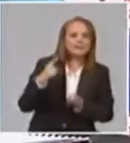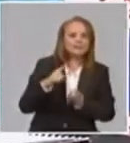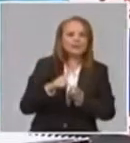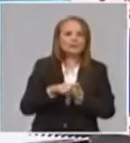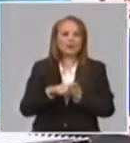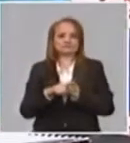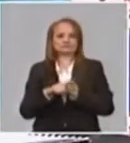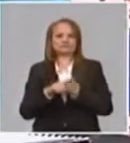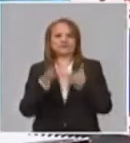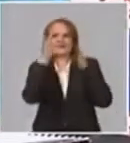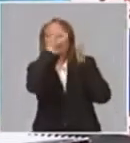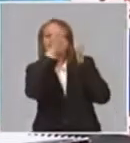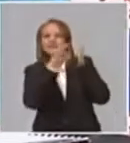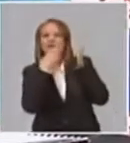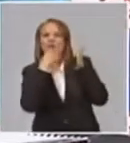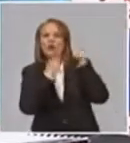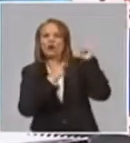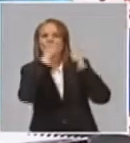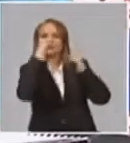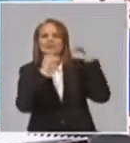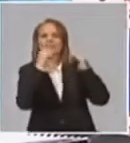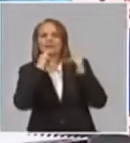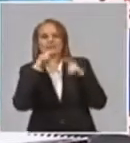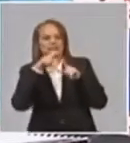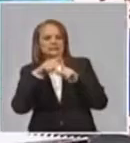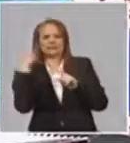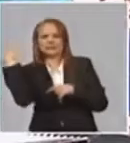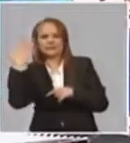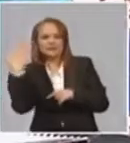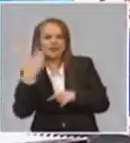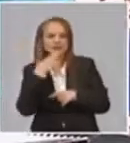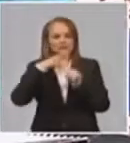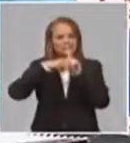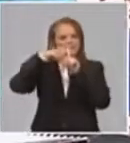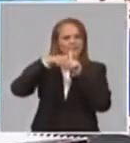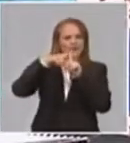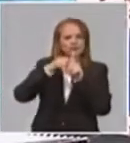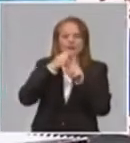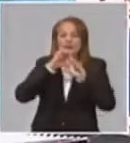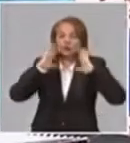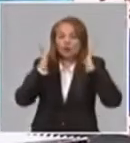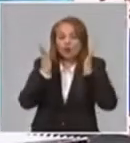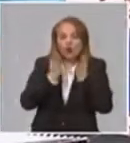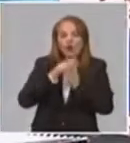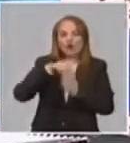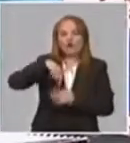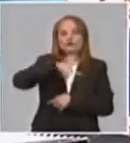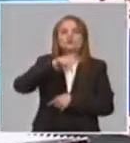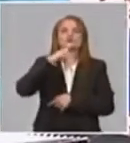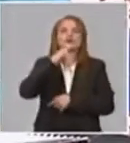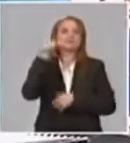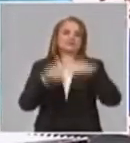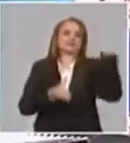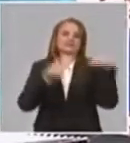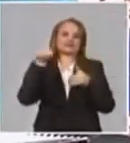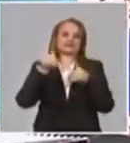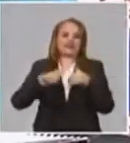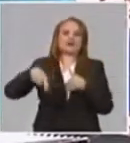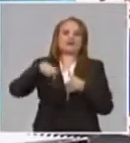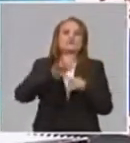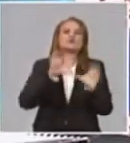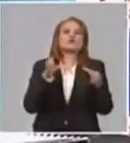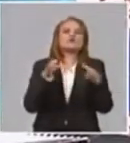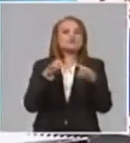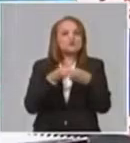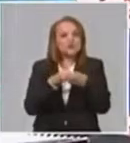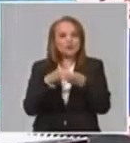ambientales y climáticos, etcétera. Y nuestro Instituto de Meteorología y el sistema en general, pues, está participando en el grupo